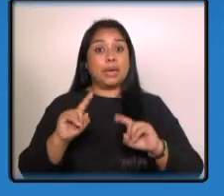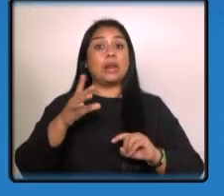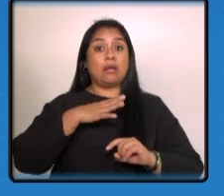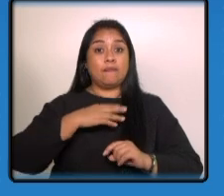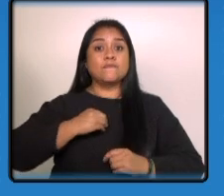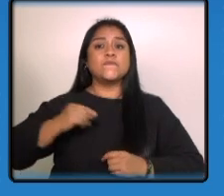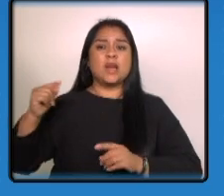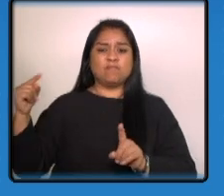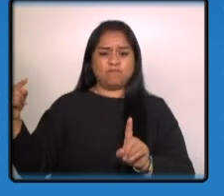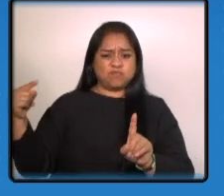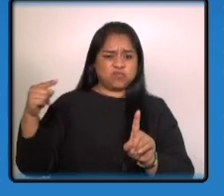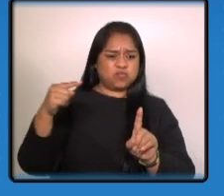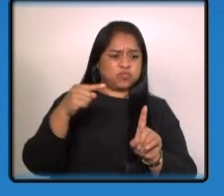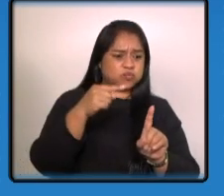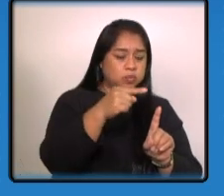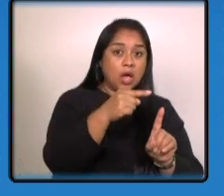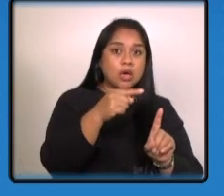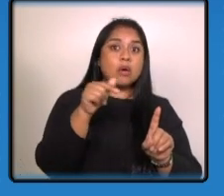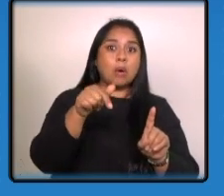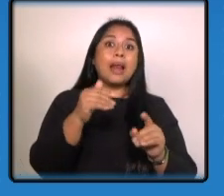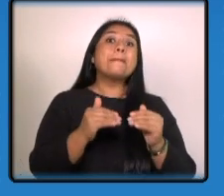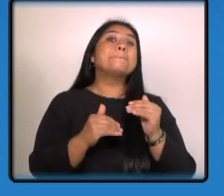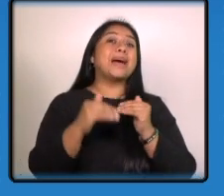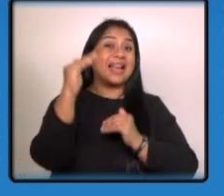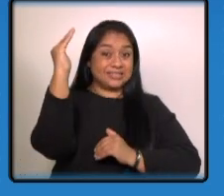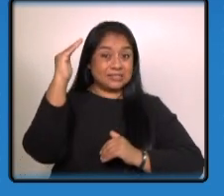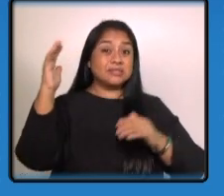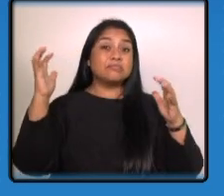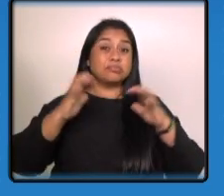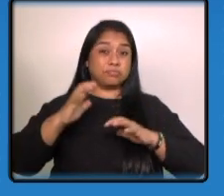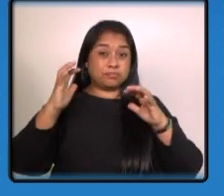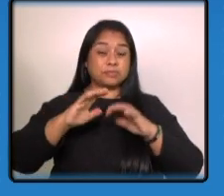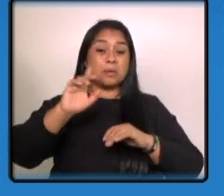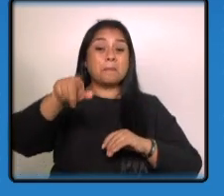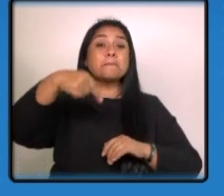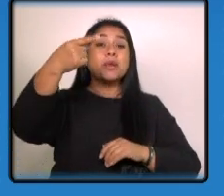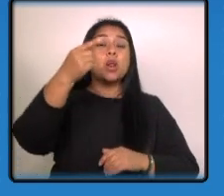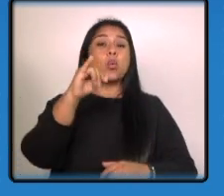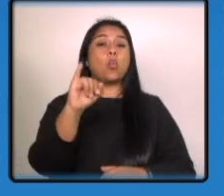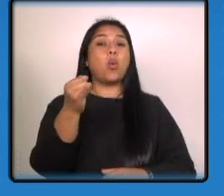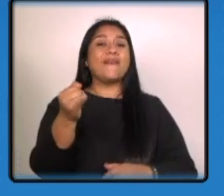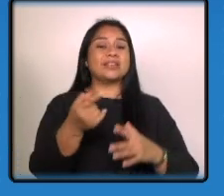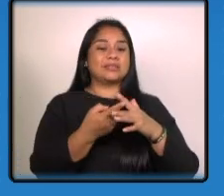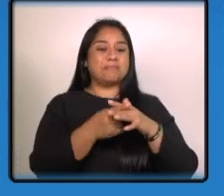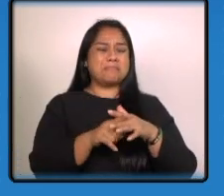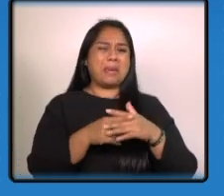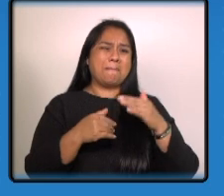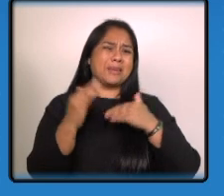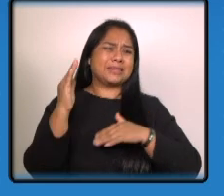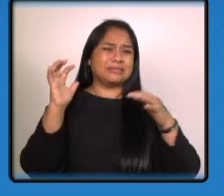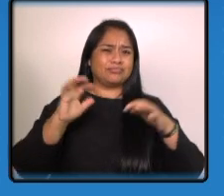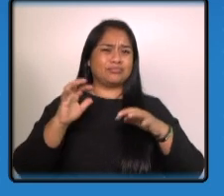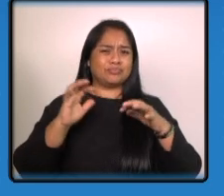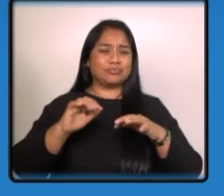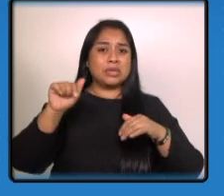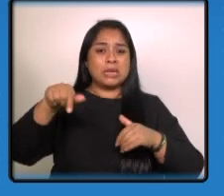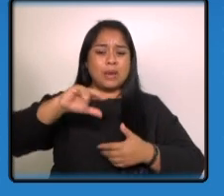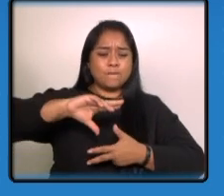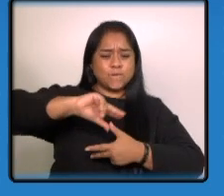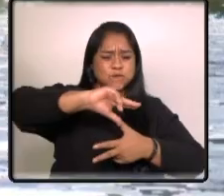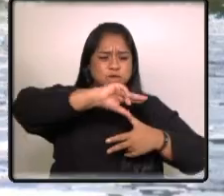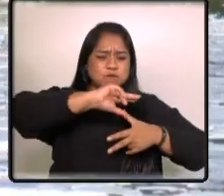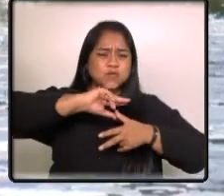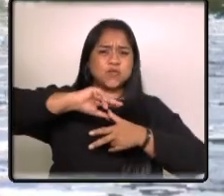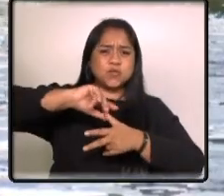trayectoria habrá un incremento de lluvias a partir del próximo jueves este huracán es de categoría 5